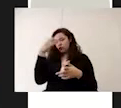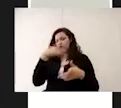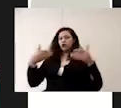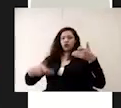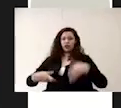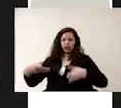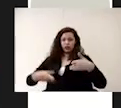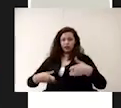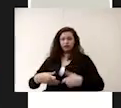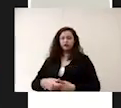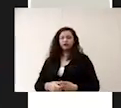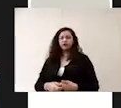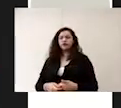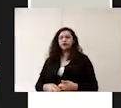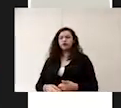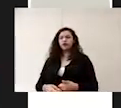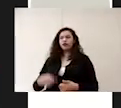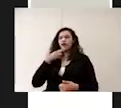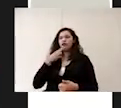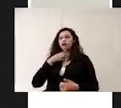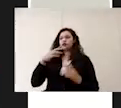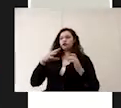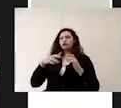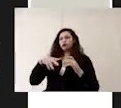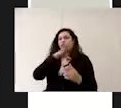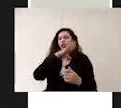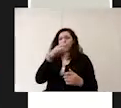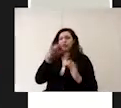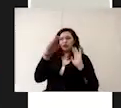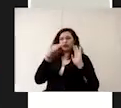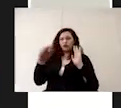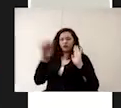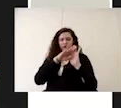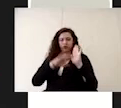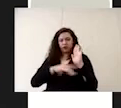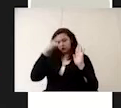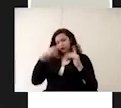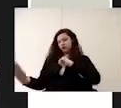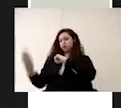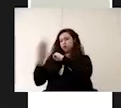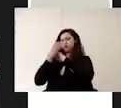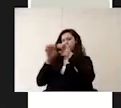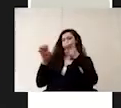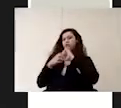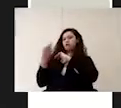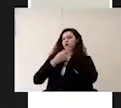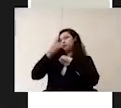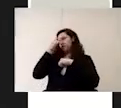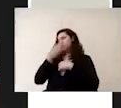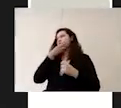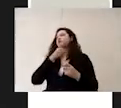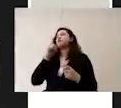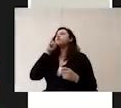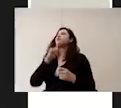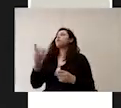se deben implementar las medidas generales para la protección personal de las y los alumnos